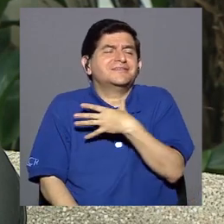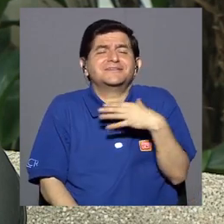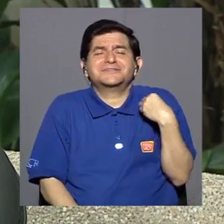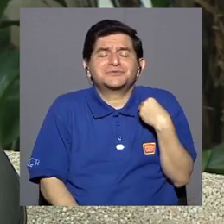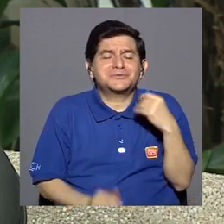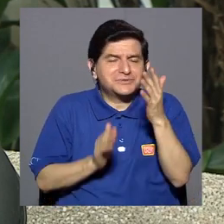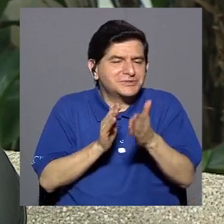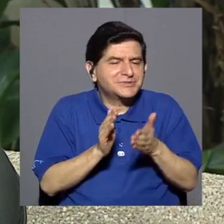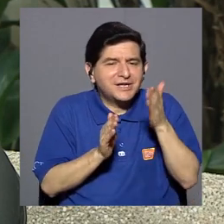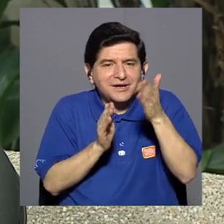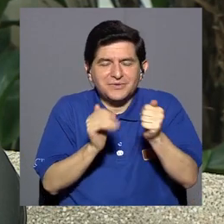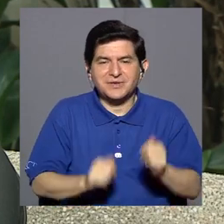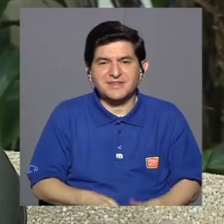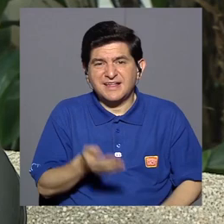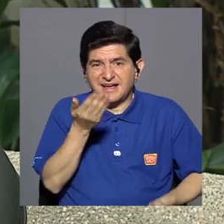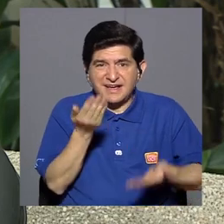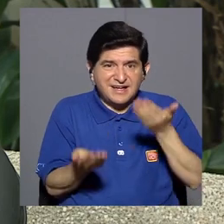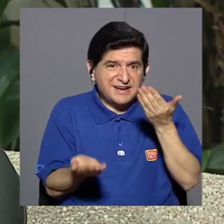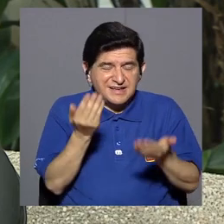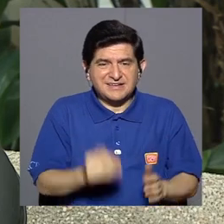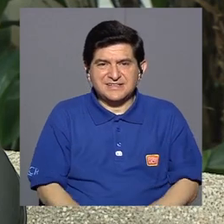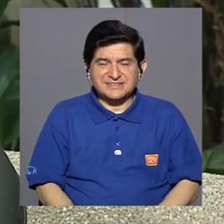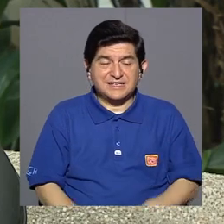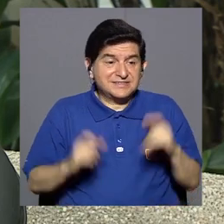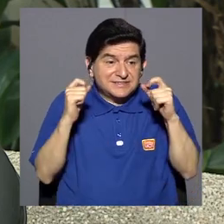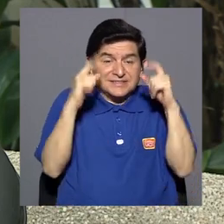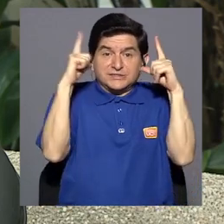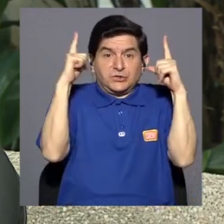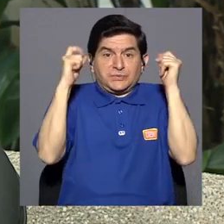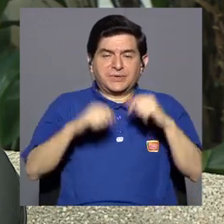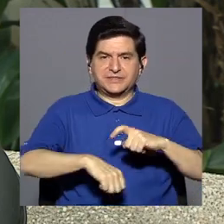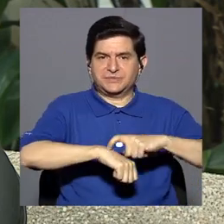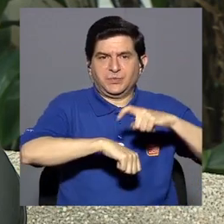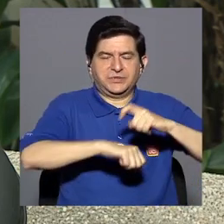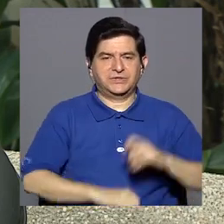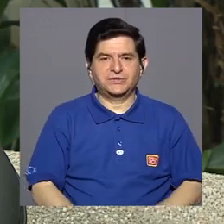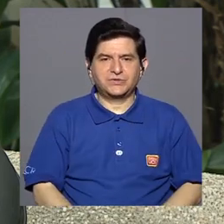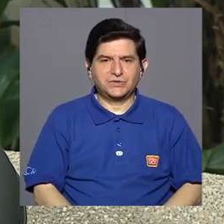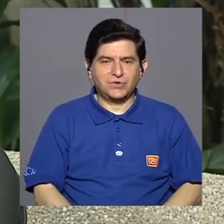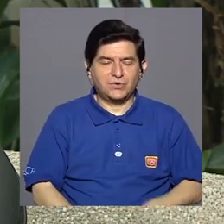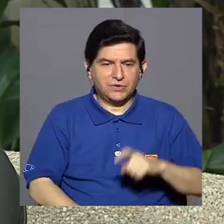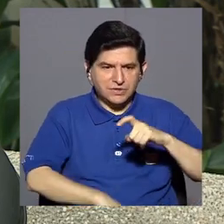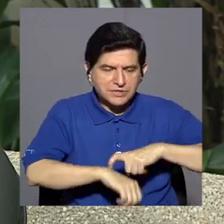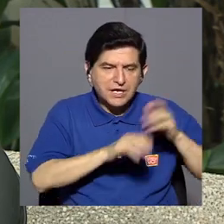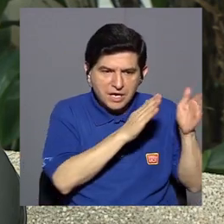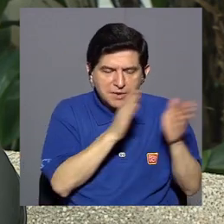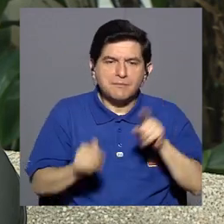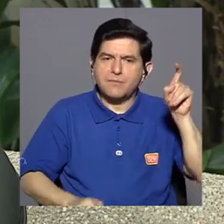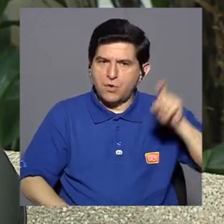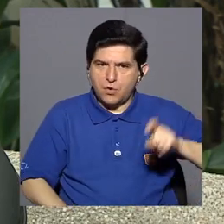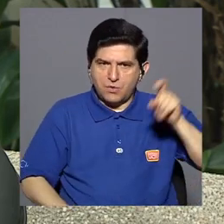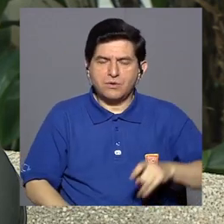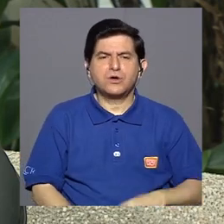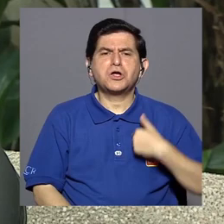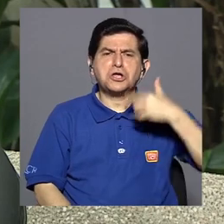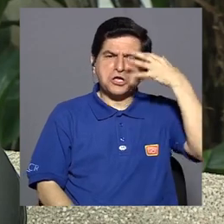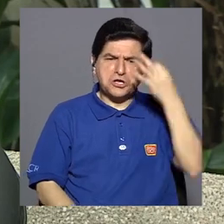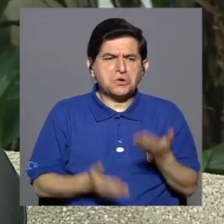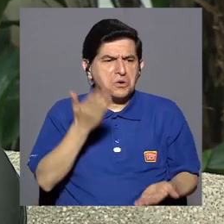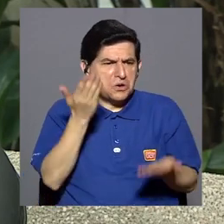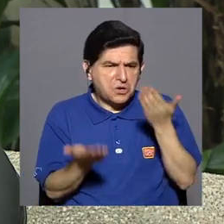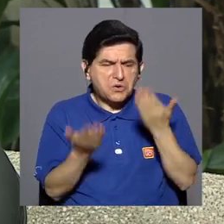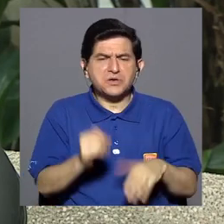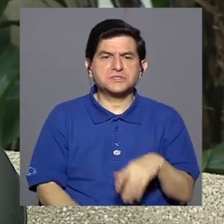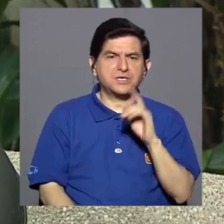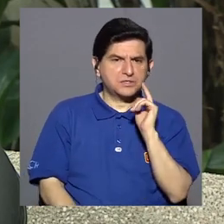cuidar, tal vez es que nos está tomando por sorpresa. Vamos a pasar un tiempo de reacomodo y considero que